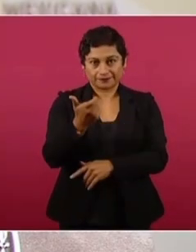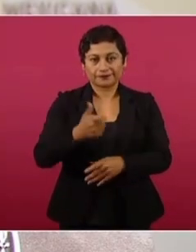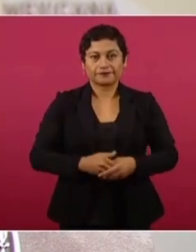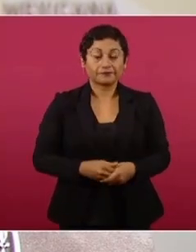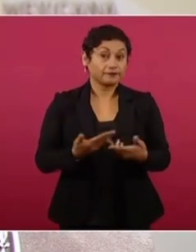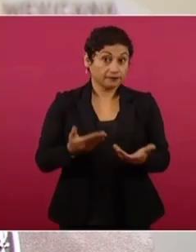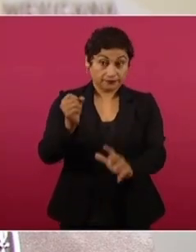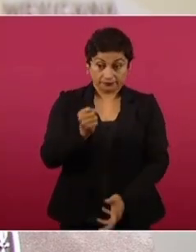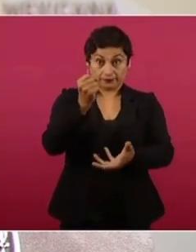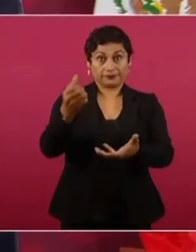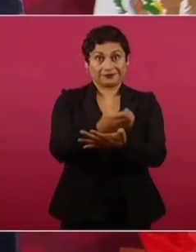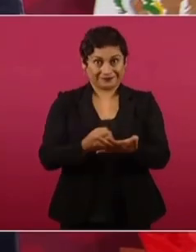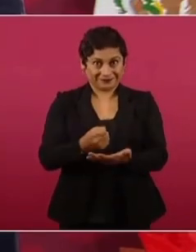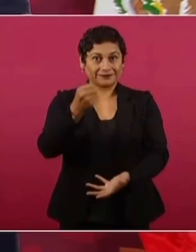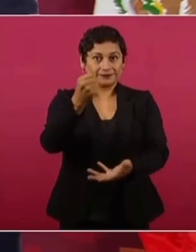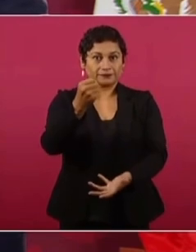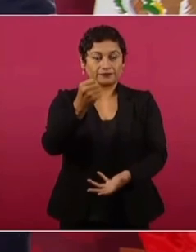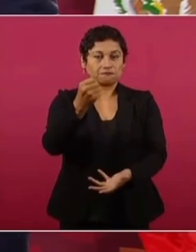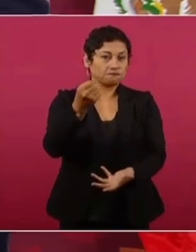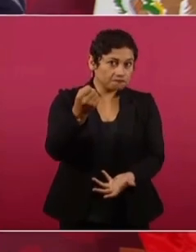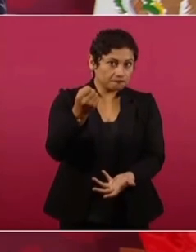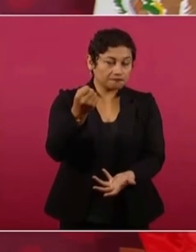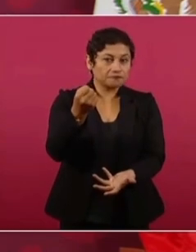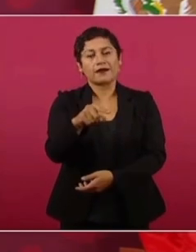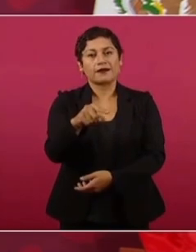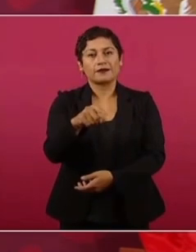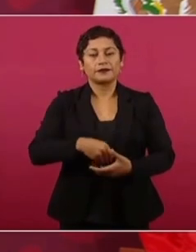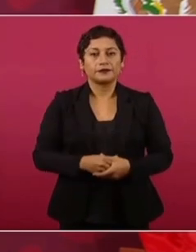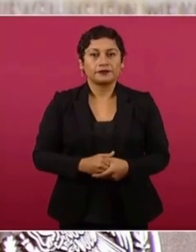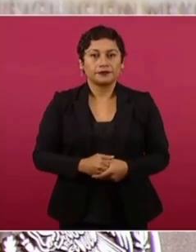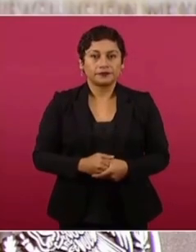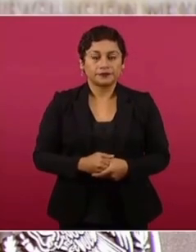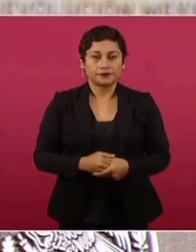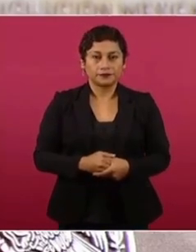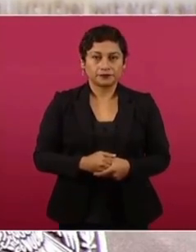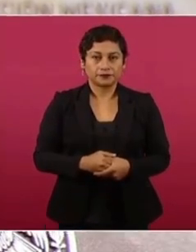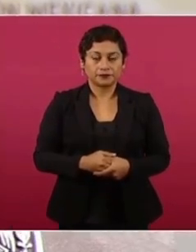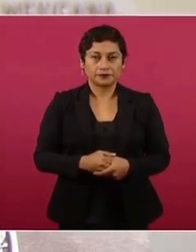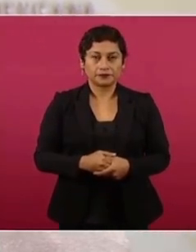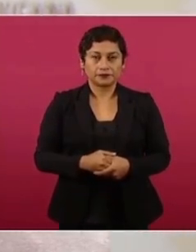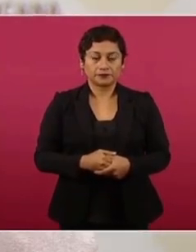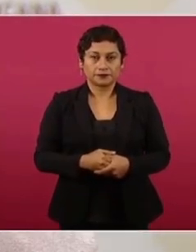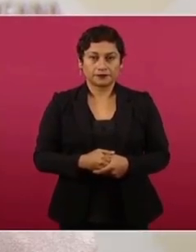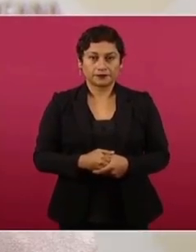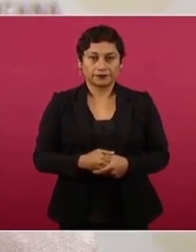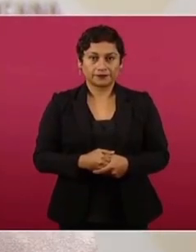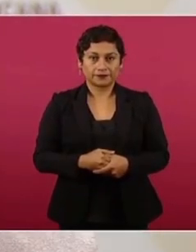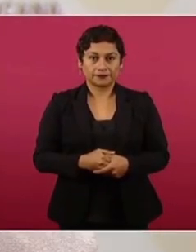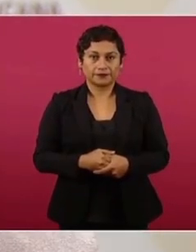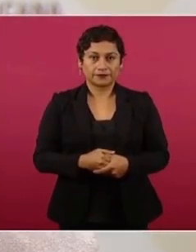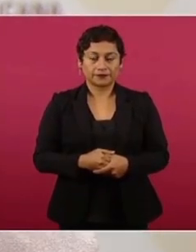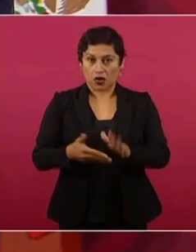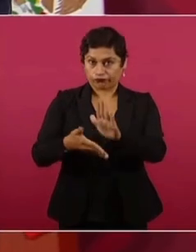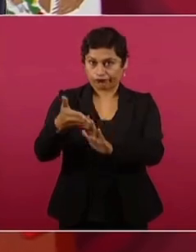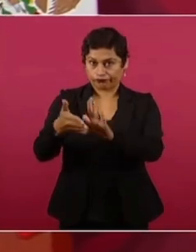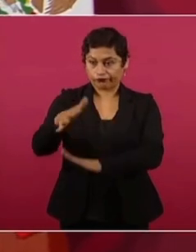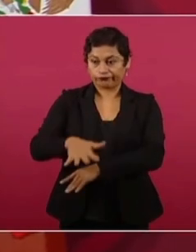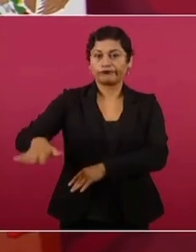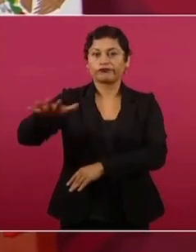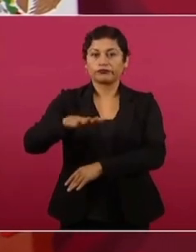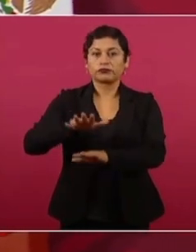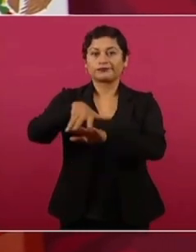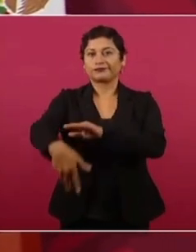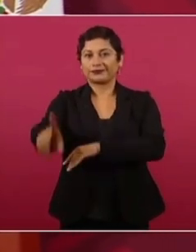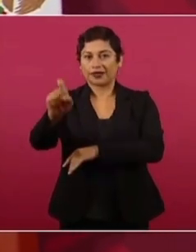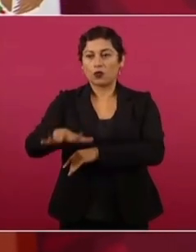Y ese dinero se va a utilizar en la continuidad de la construcción. De la presa de Santa